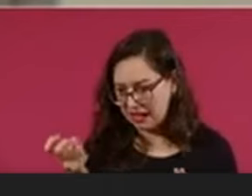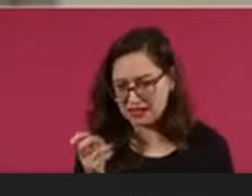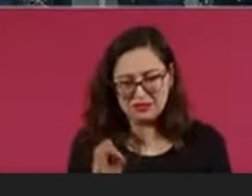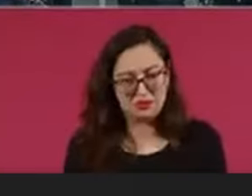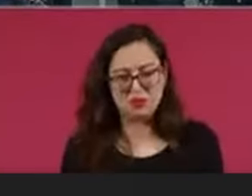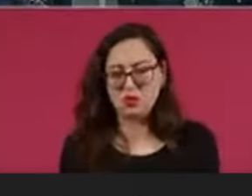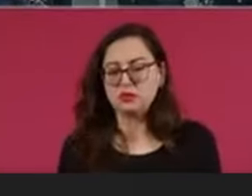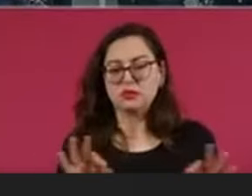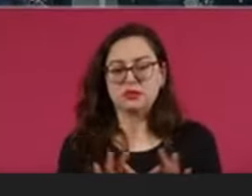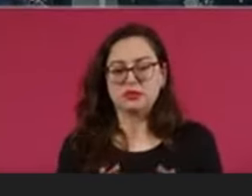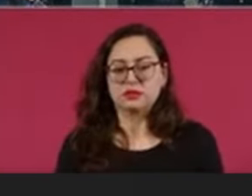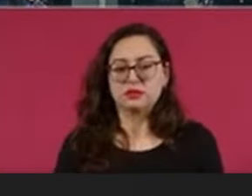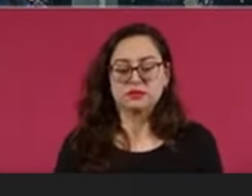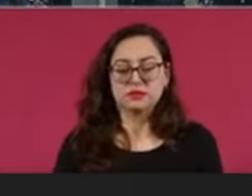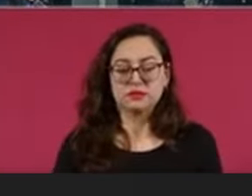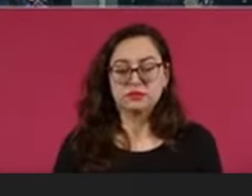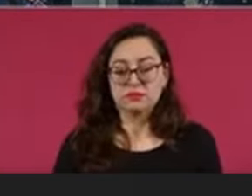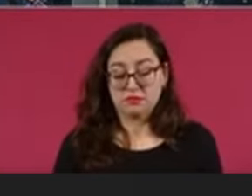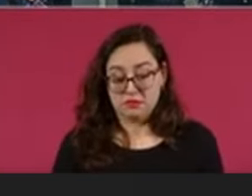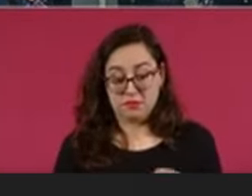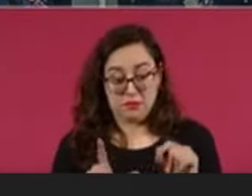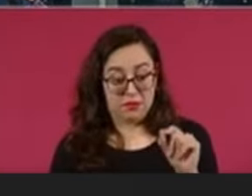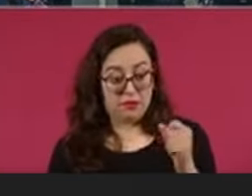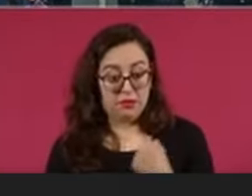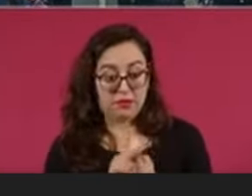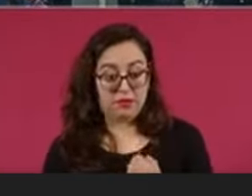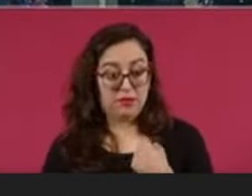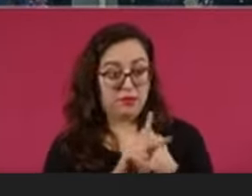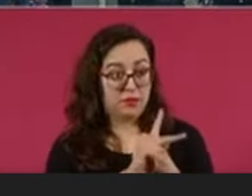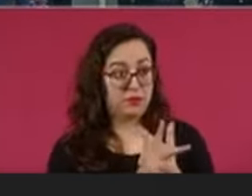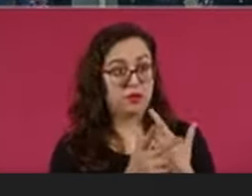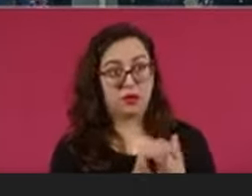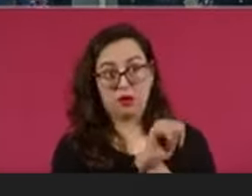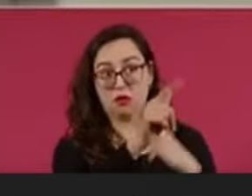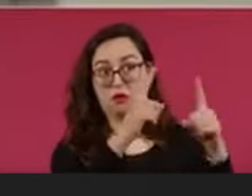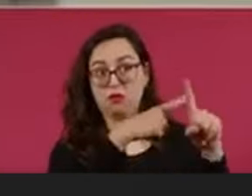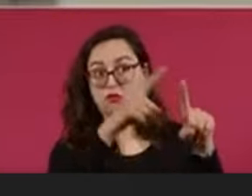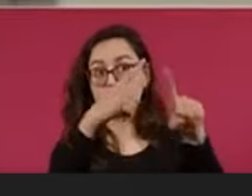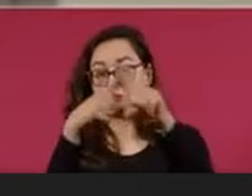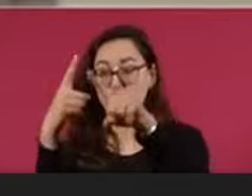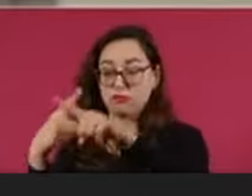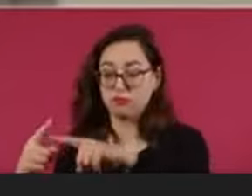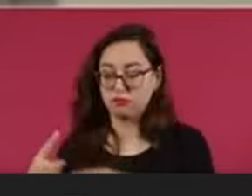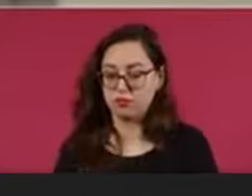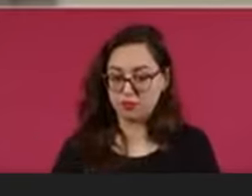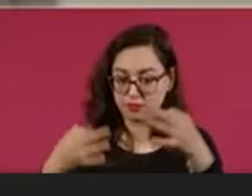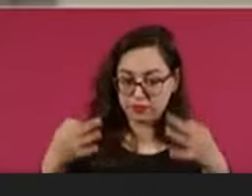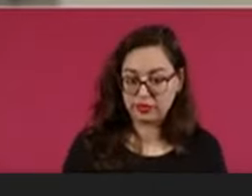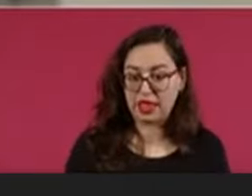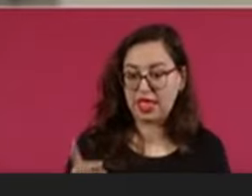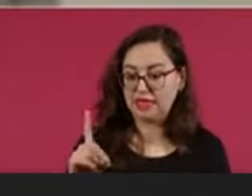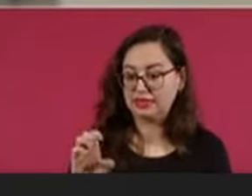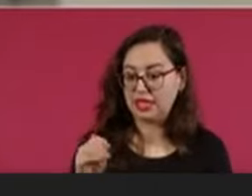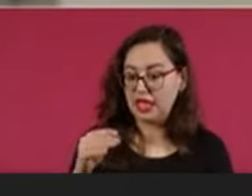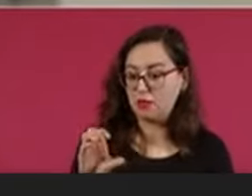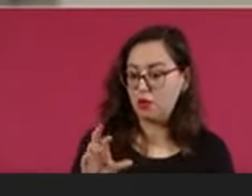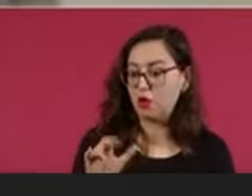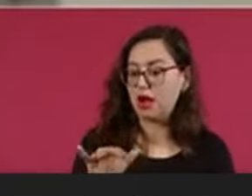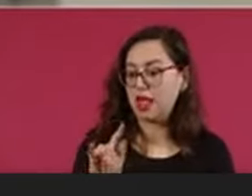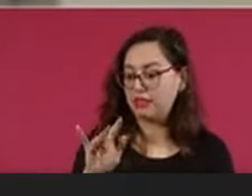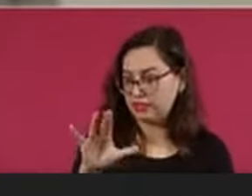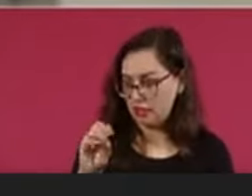En países democráticos hay ejemplos en los que el candidato que